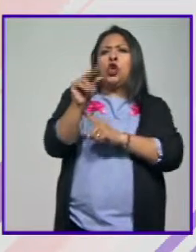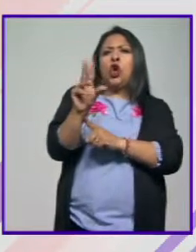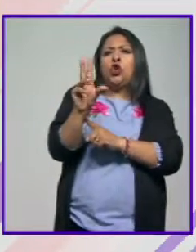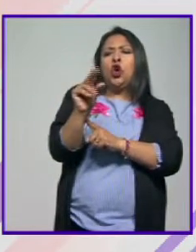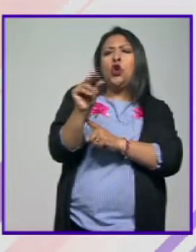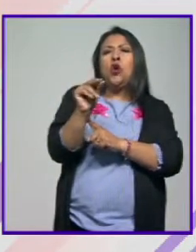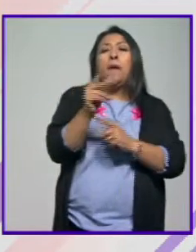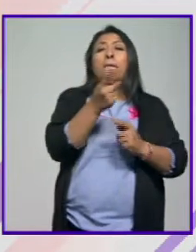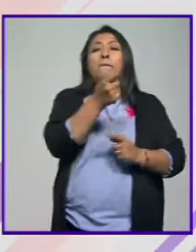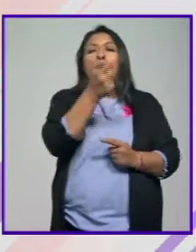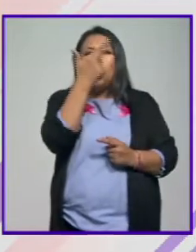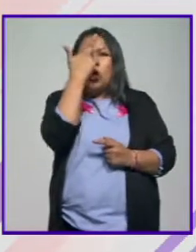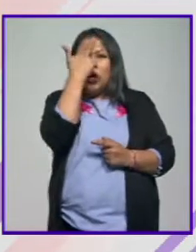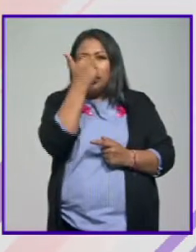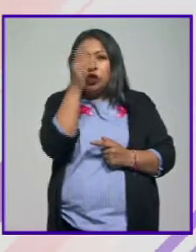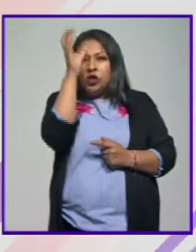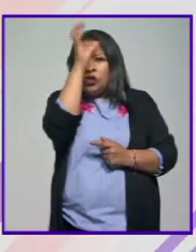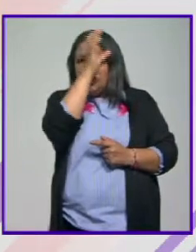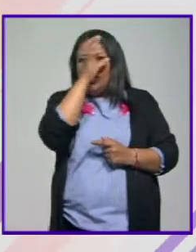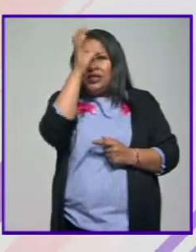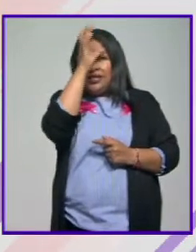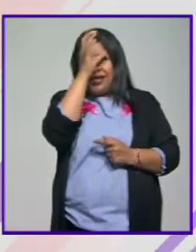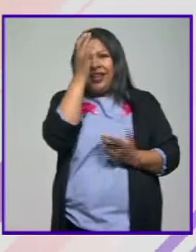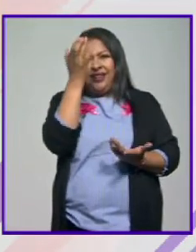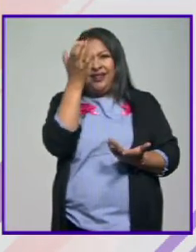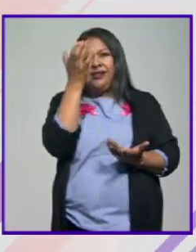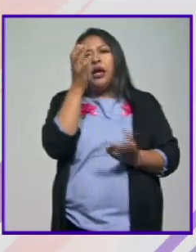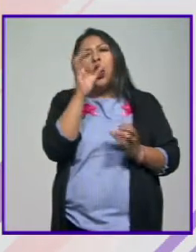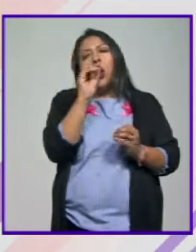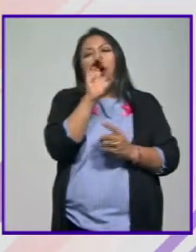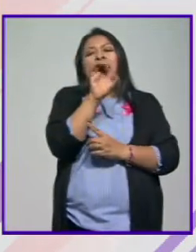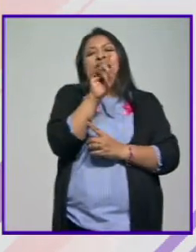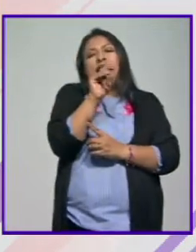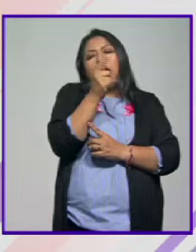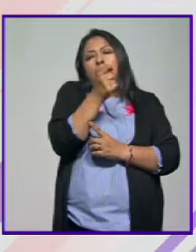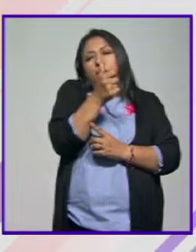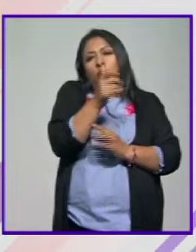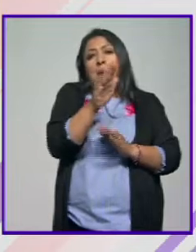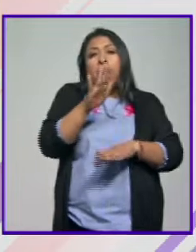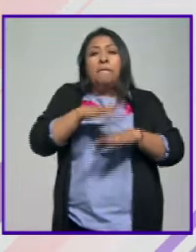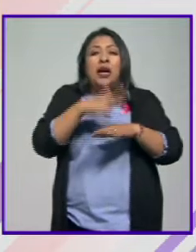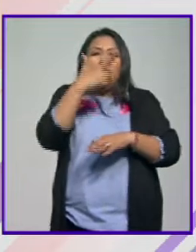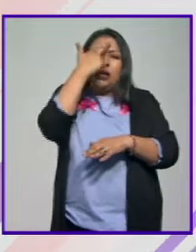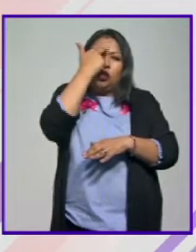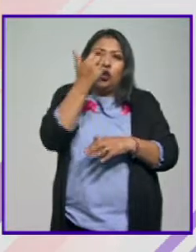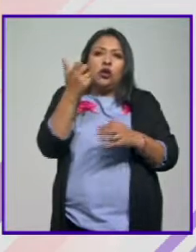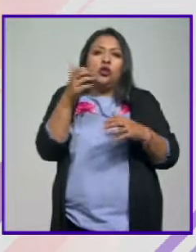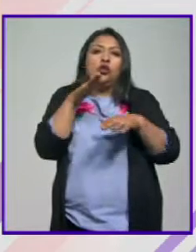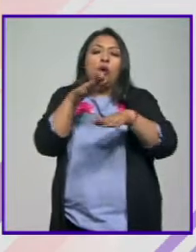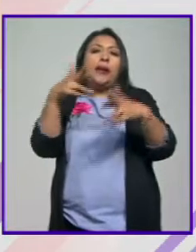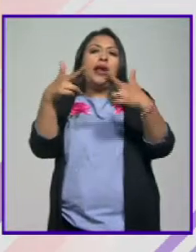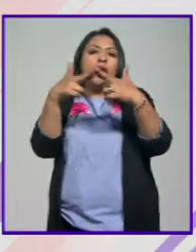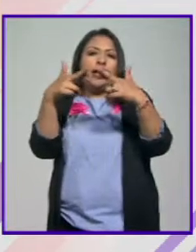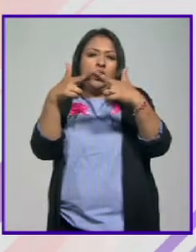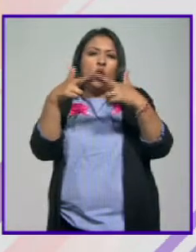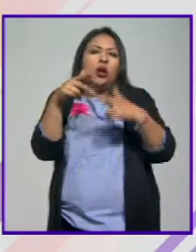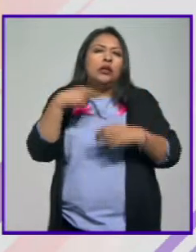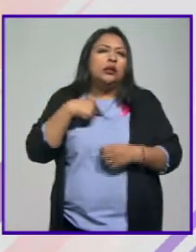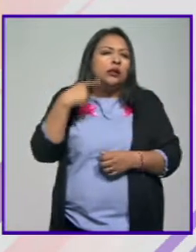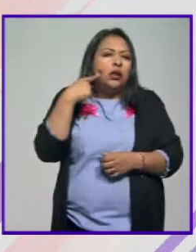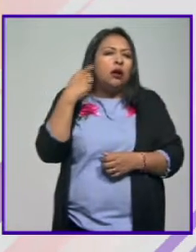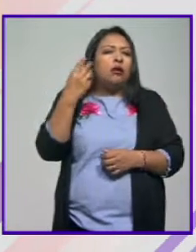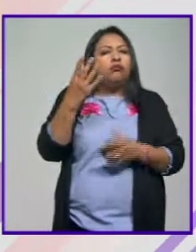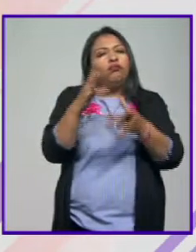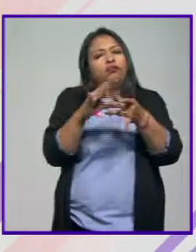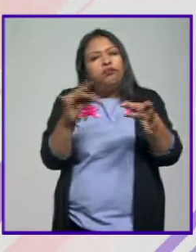hay pocas razones científicas o éticas. La mayoría de razones son religiosas. Entonces, cuando uno escucha los